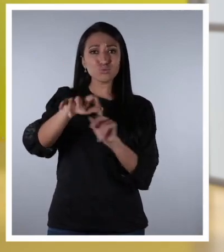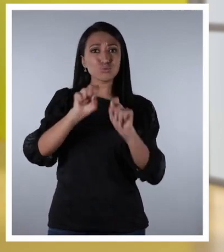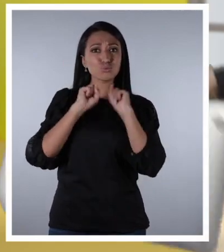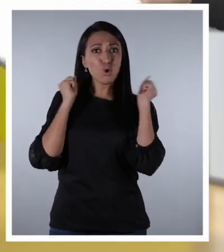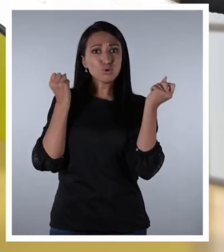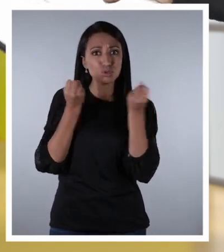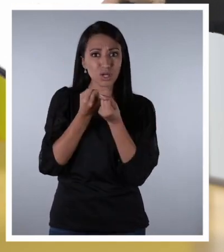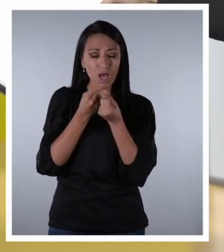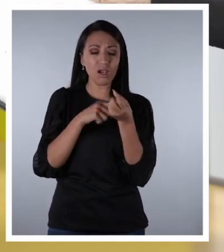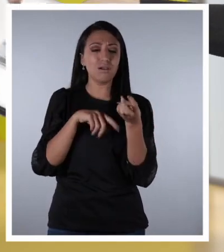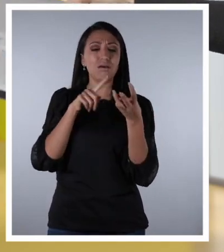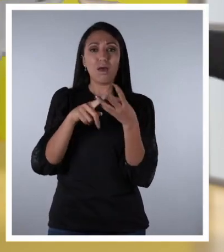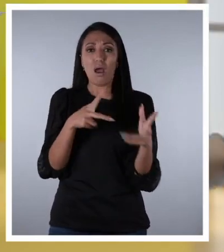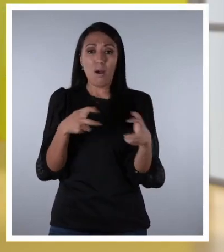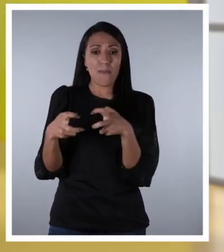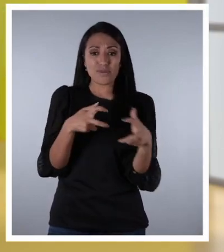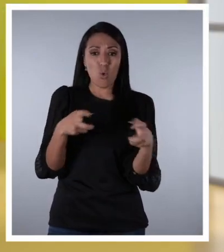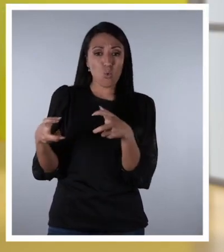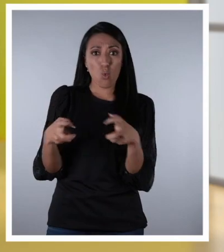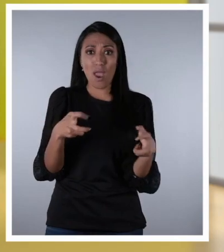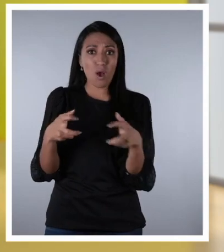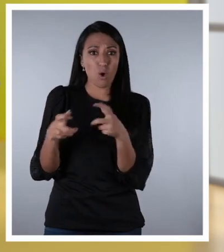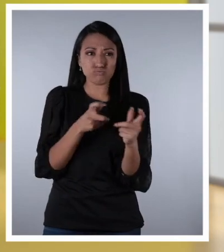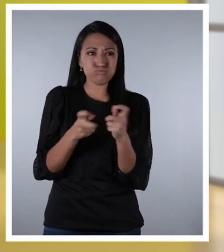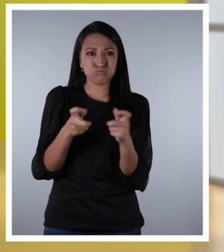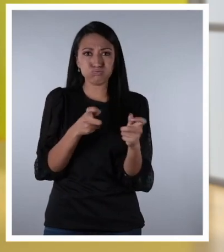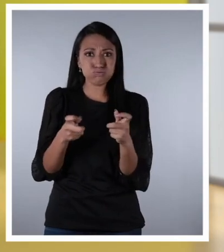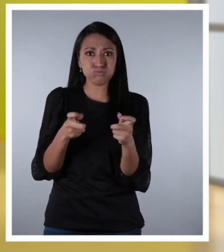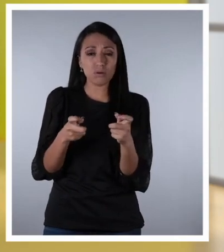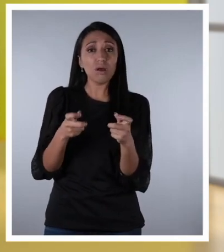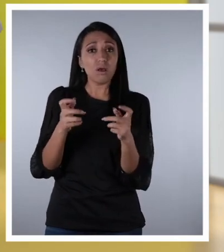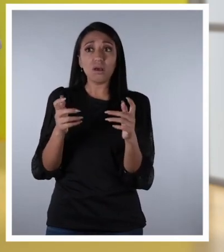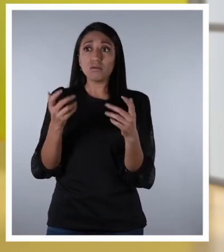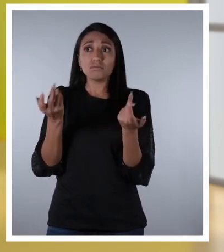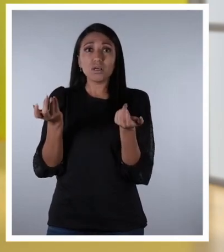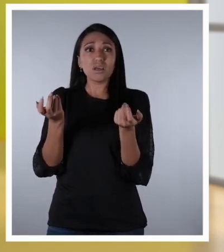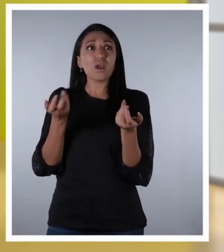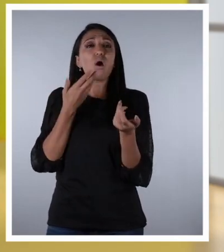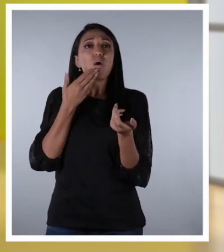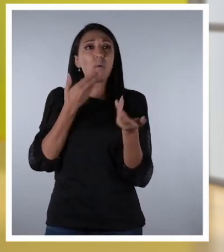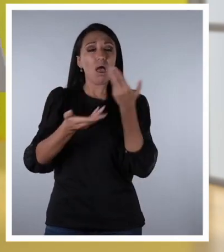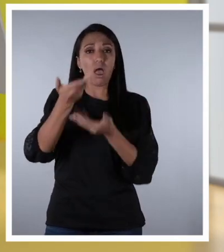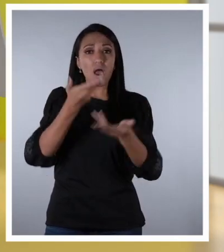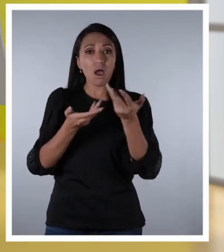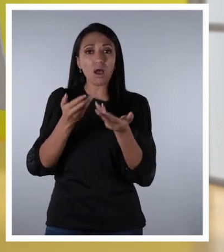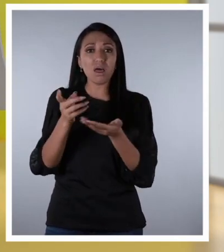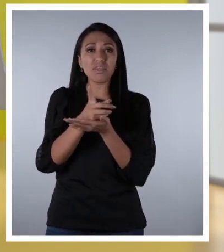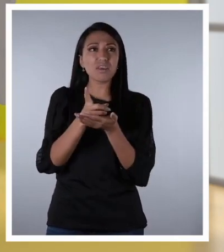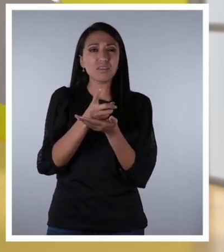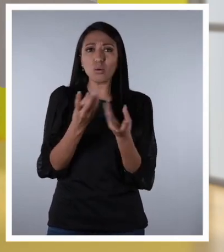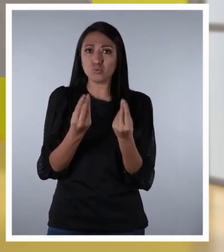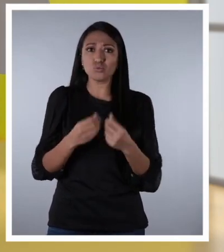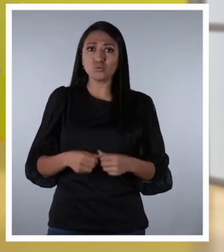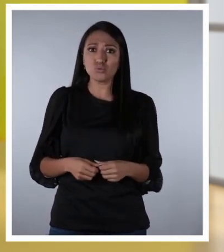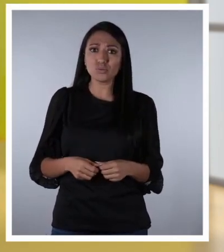las redes sociales? ¿Videojuegos en línea? ¿Y otras formas de interacción digital?